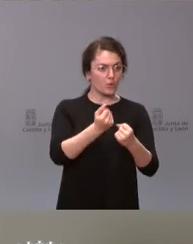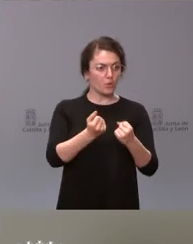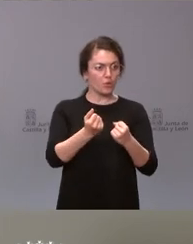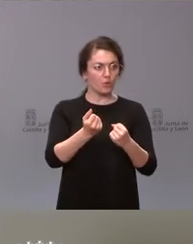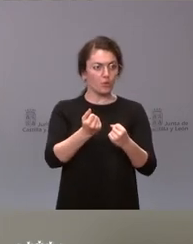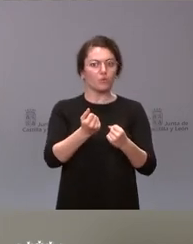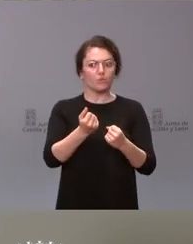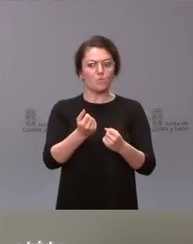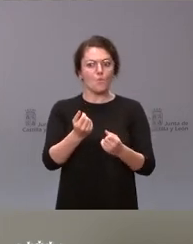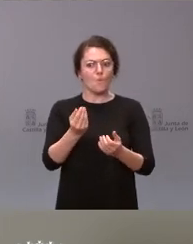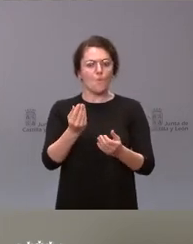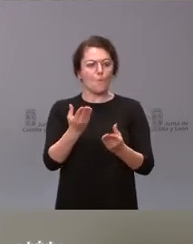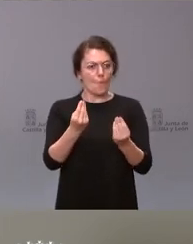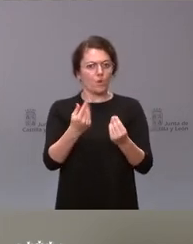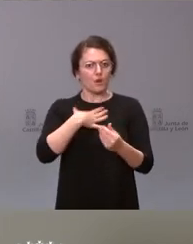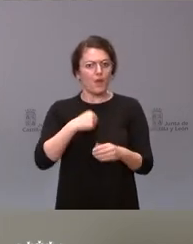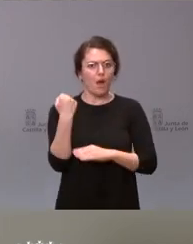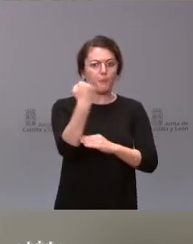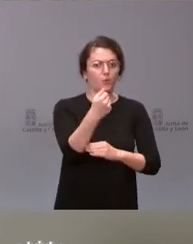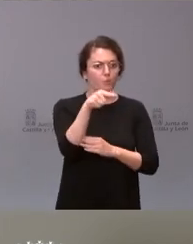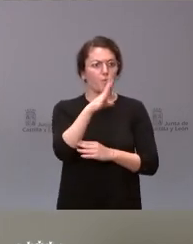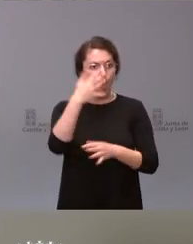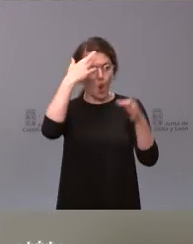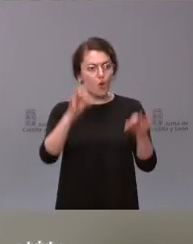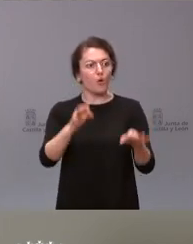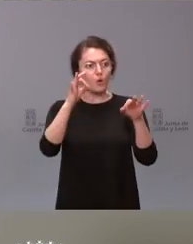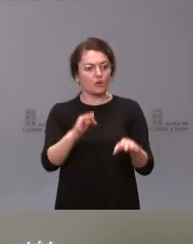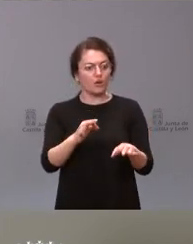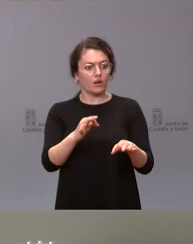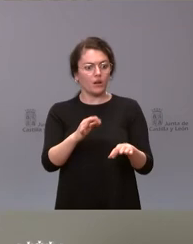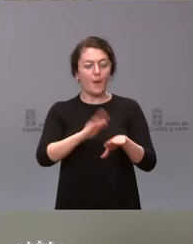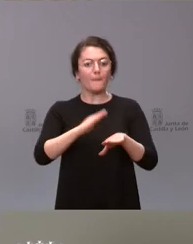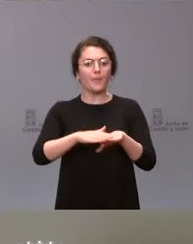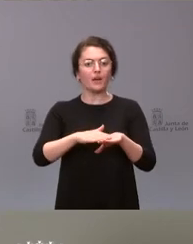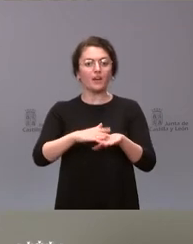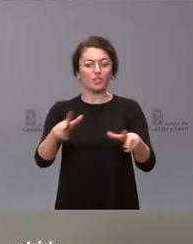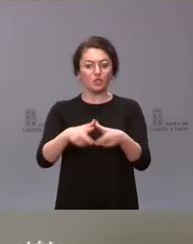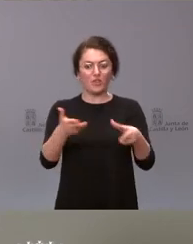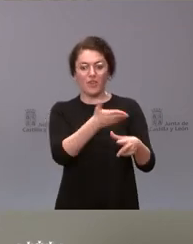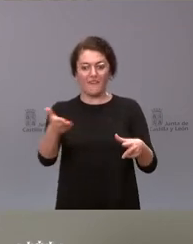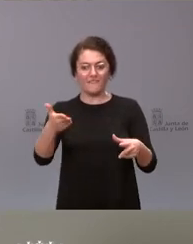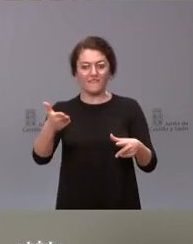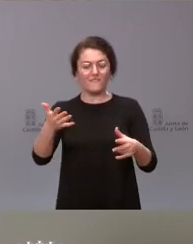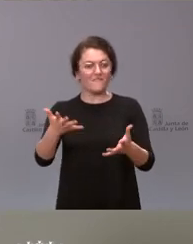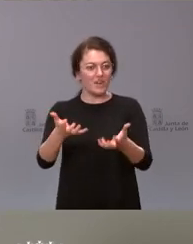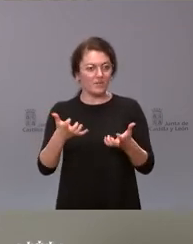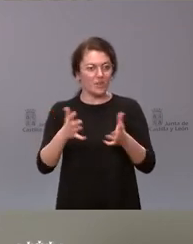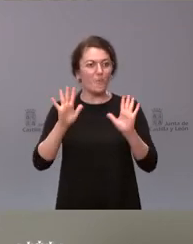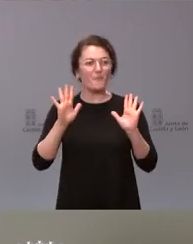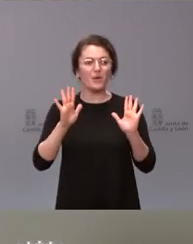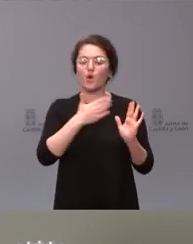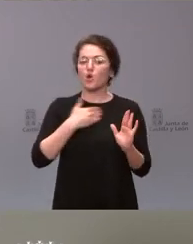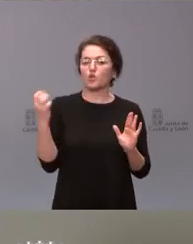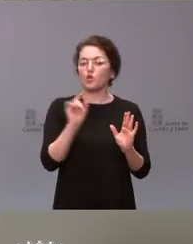contarán con nuestro apoyo pues tienen mucho sentido si vienen a beneficiar al conjunto de la sociedad y lógicamente lo que no nos gustaría es que se